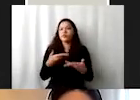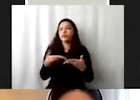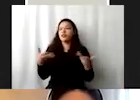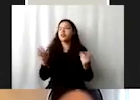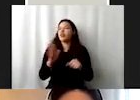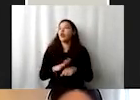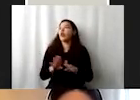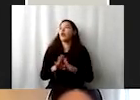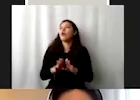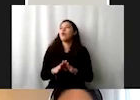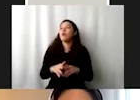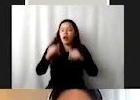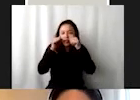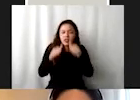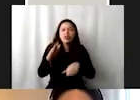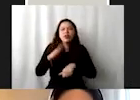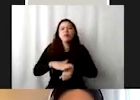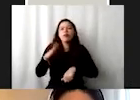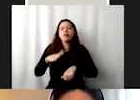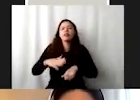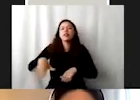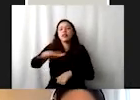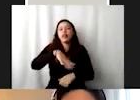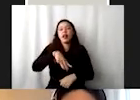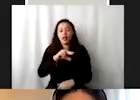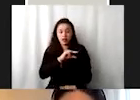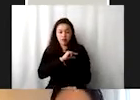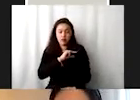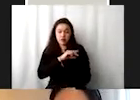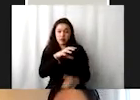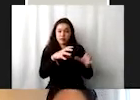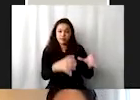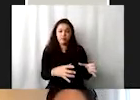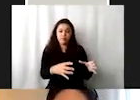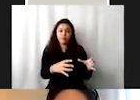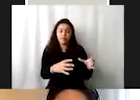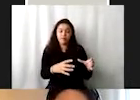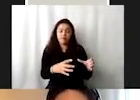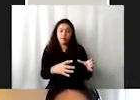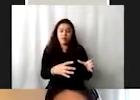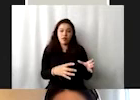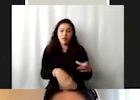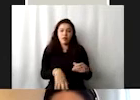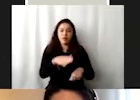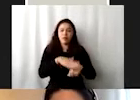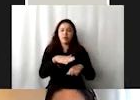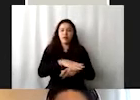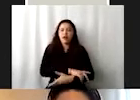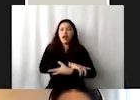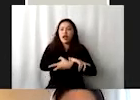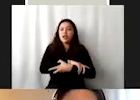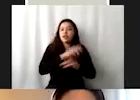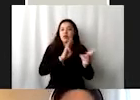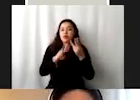en que el sector privado tenga más cabida en una alianza global de desarrollo, eso quiere